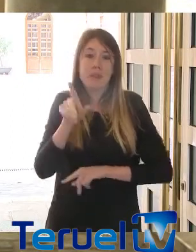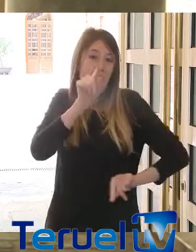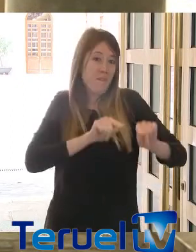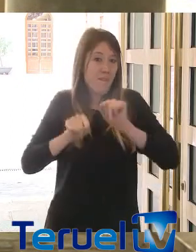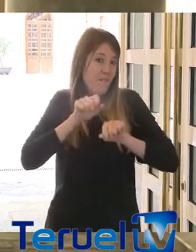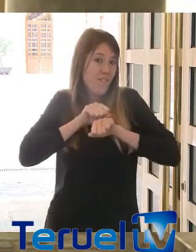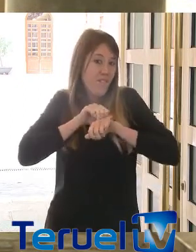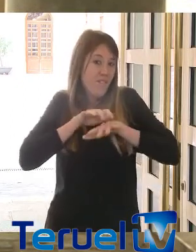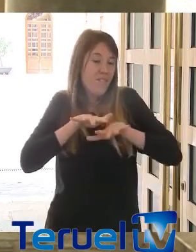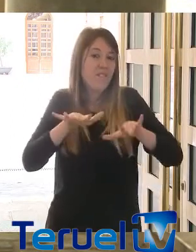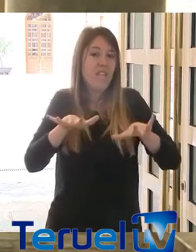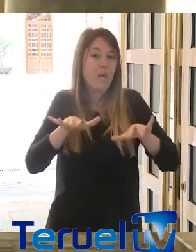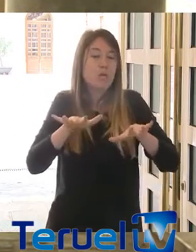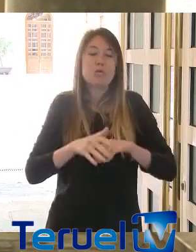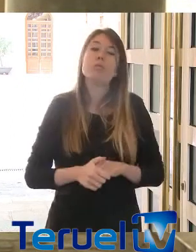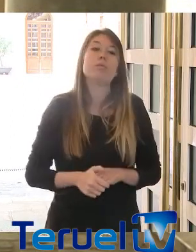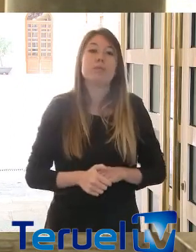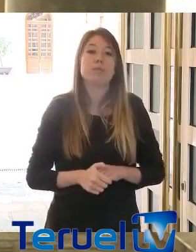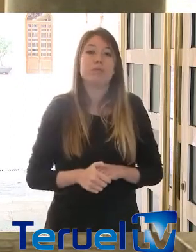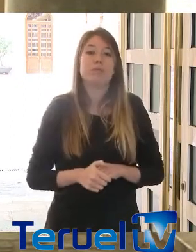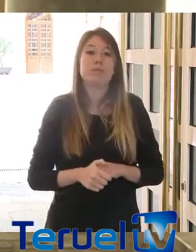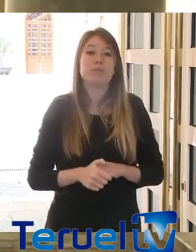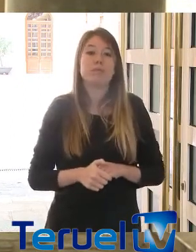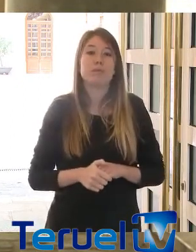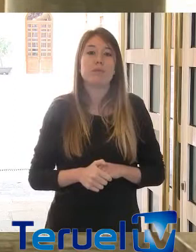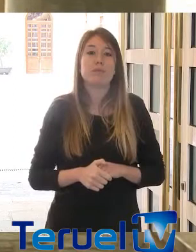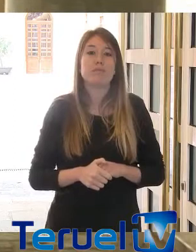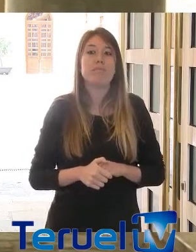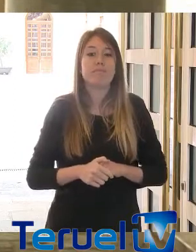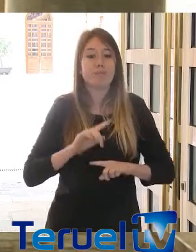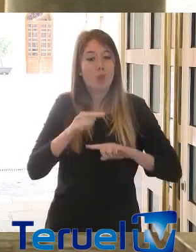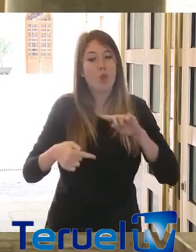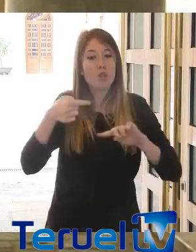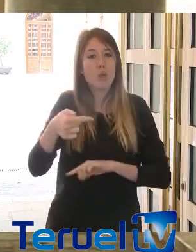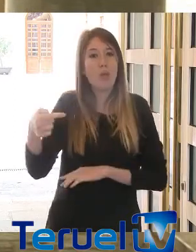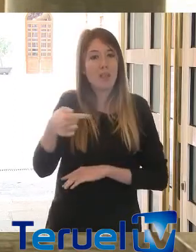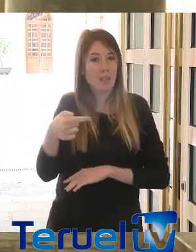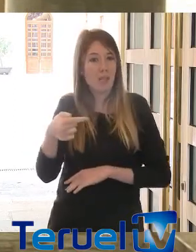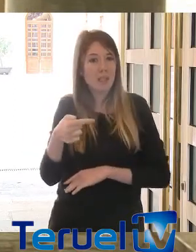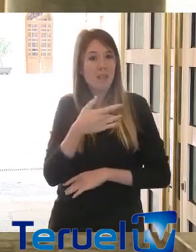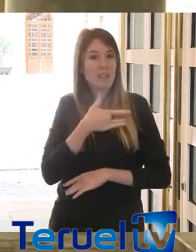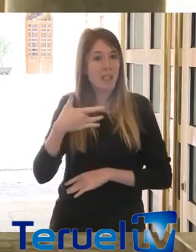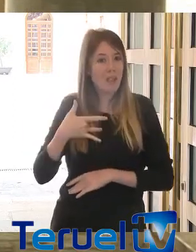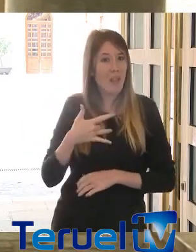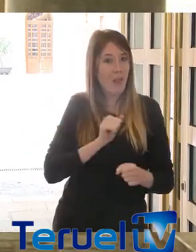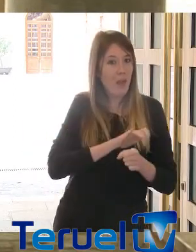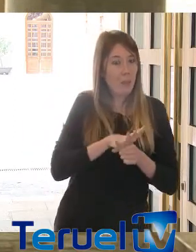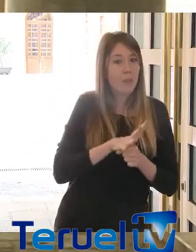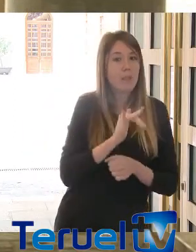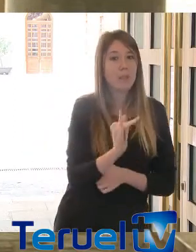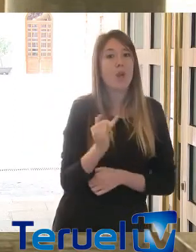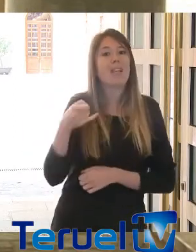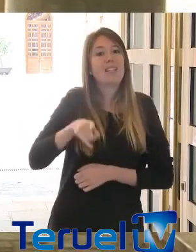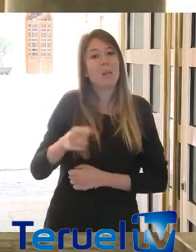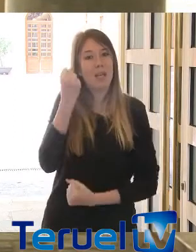virus y que ha tenido atroces repercusiones en el terreno de la sanidad y que va a tenerlas también en el terreno